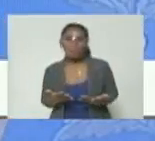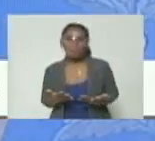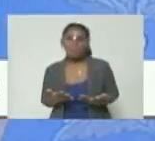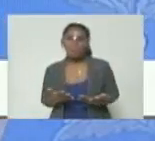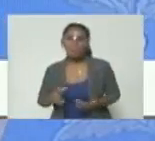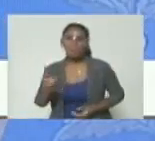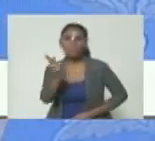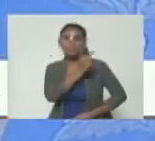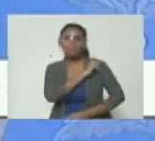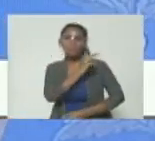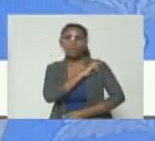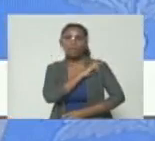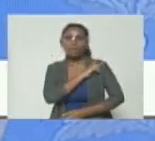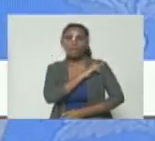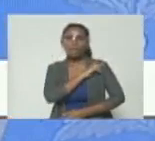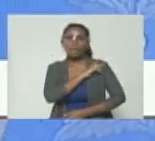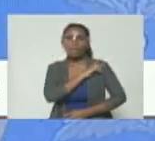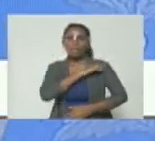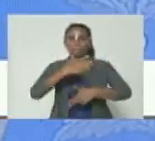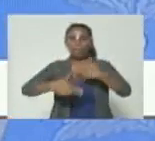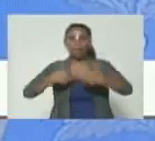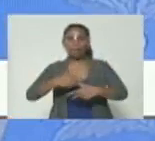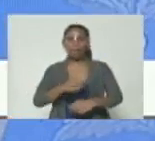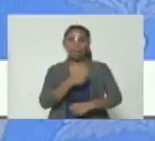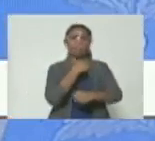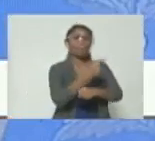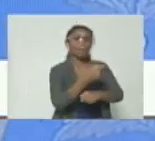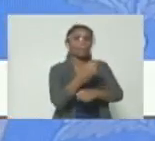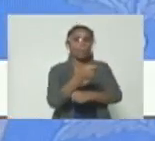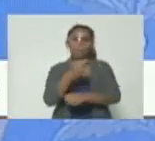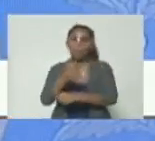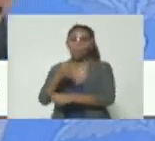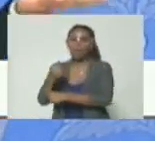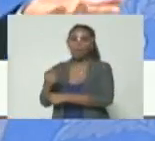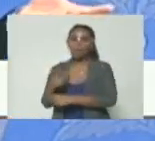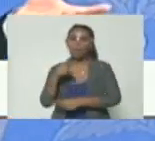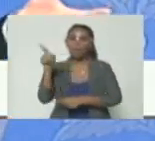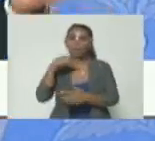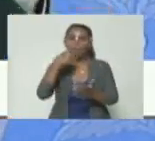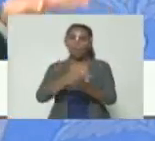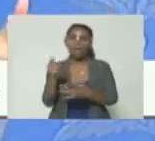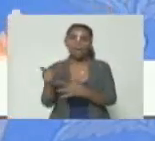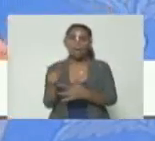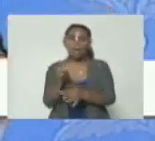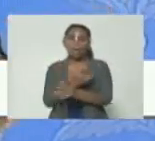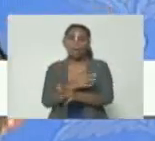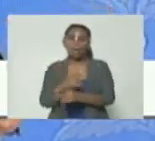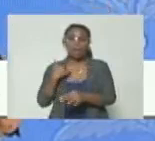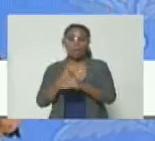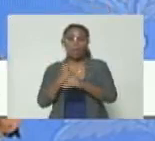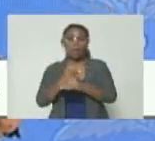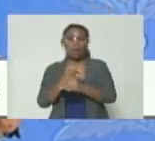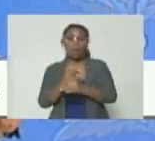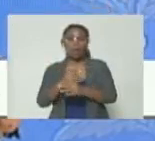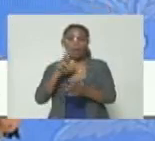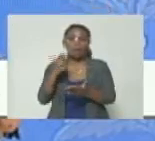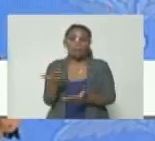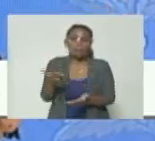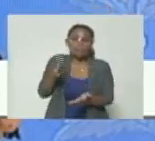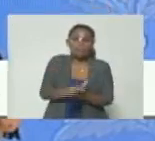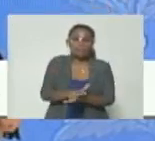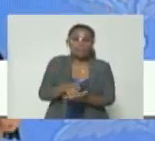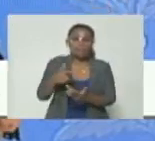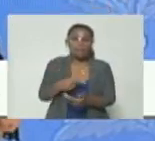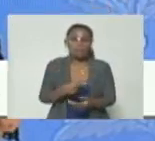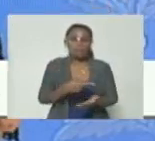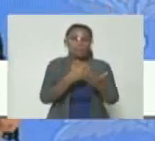jefe de malandro jefe de narco por jefe de narco entregando el dinero y entregando lo que ellos llaman ahí los juguetes que son las armas con las que las armas con